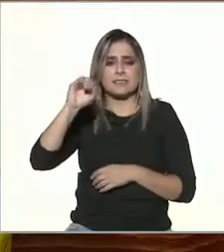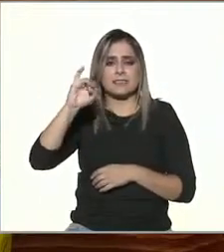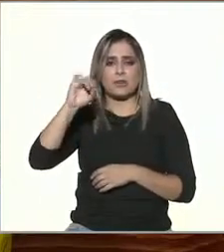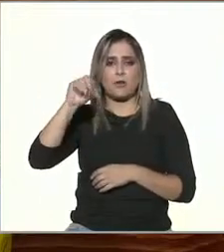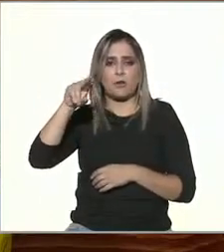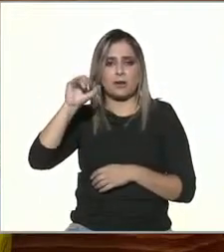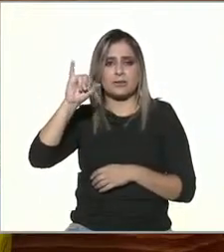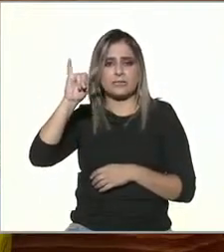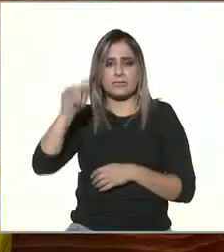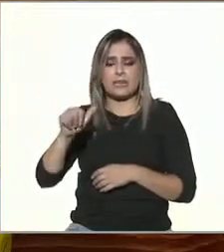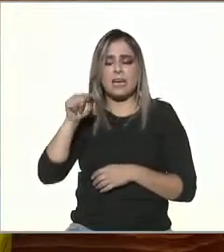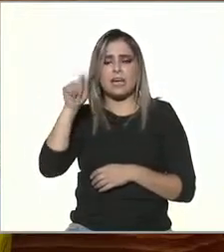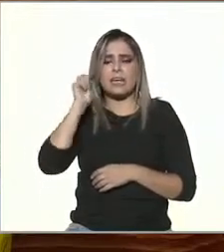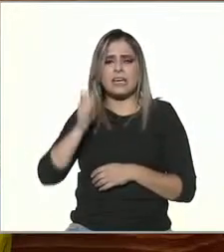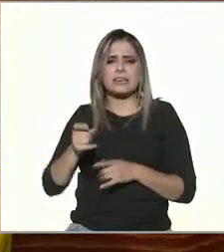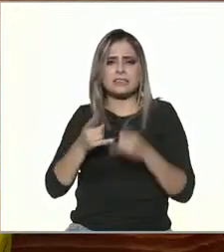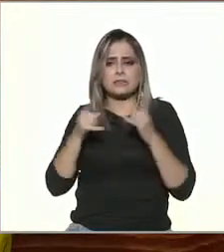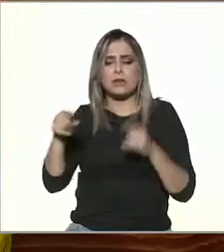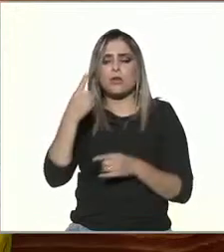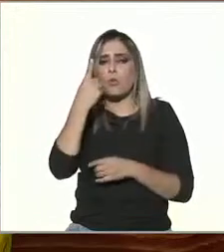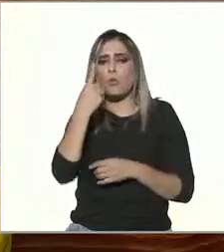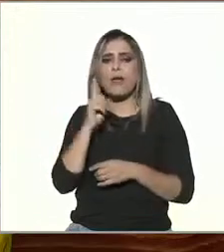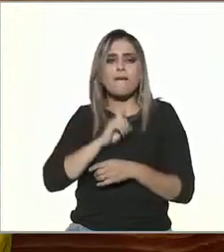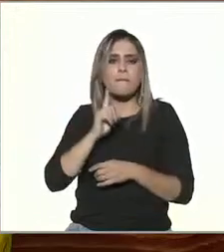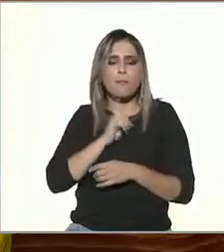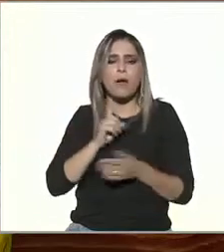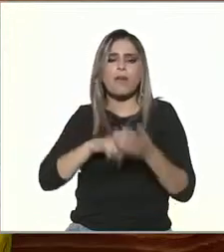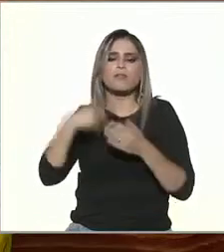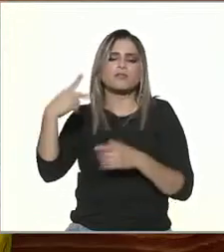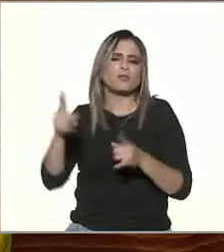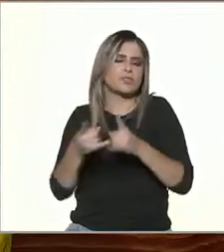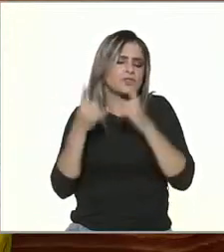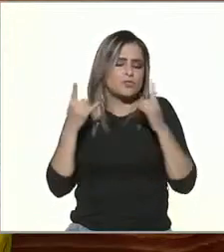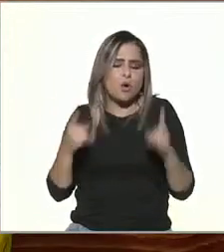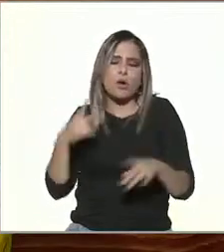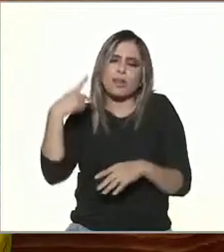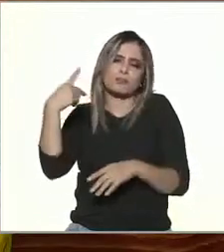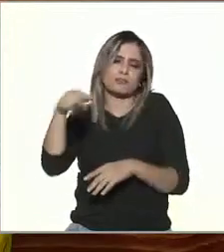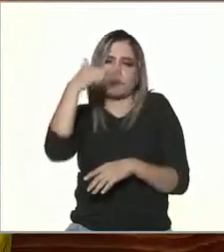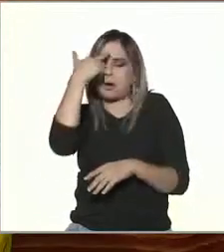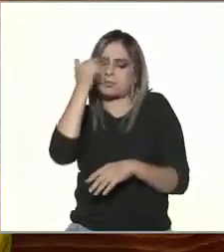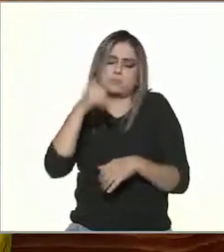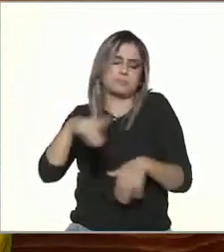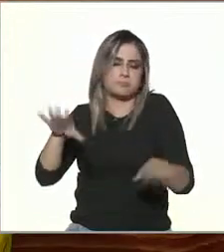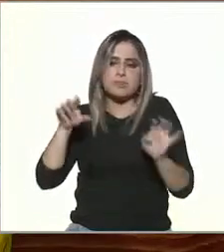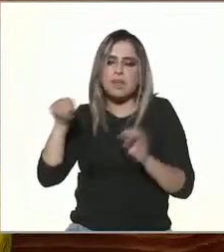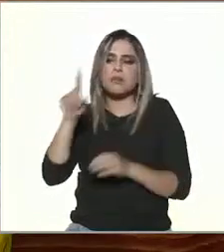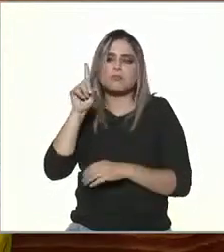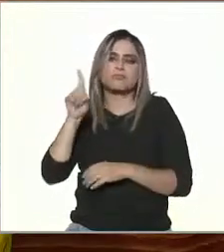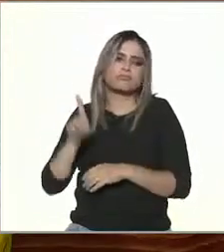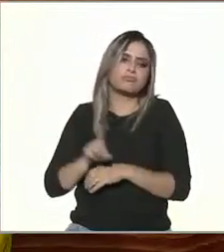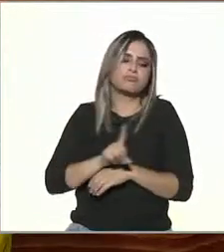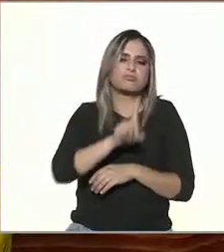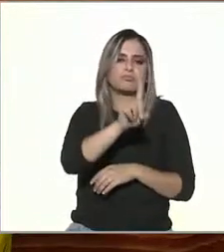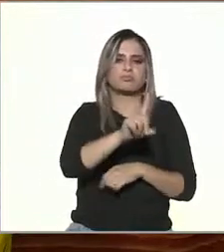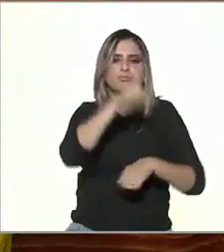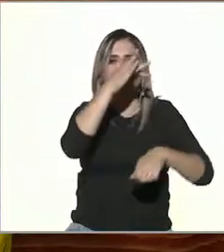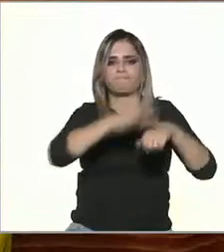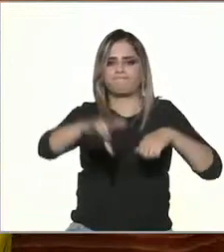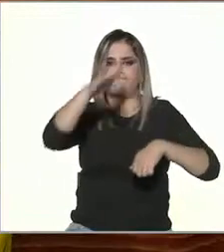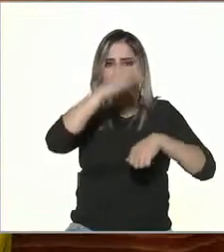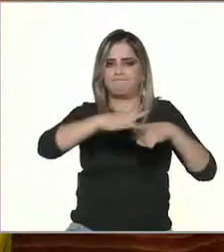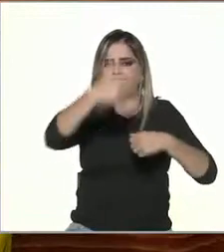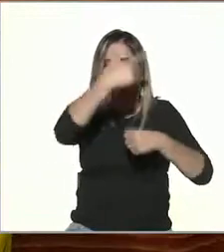una mujer que más allá de los motivos de las historias que la llevaron a entrar en la industria de la pornografía